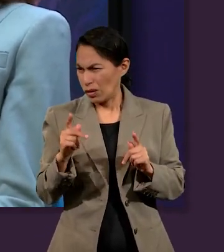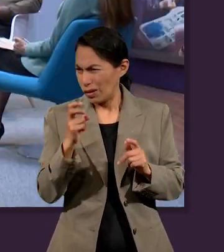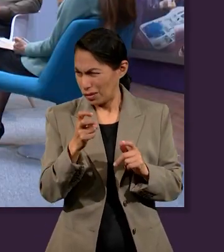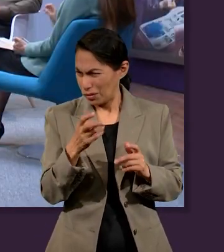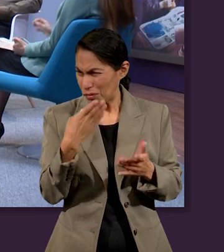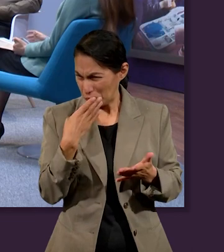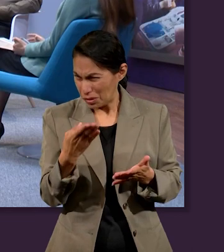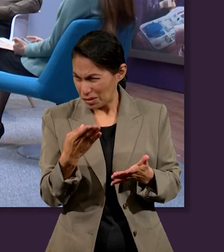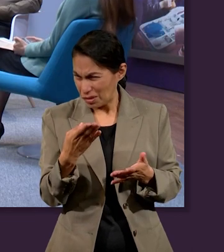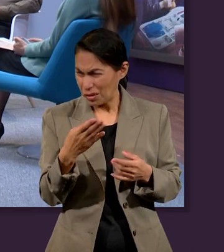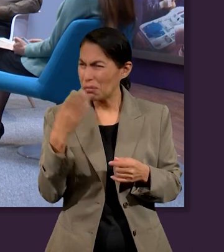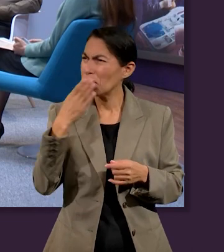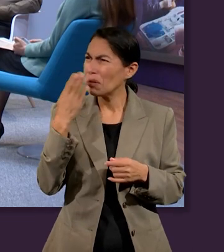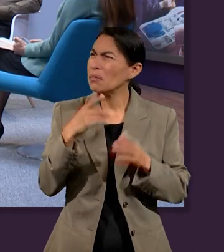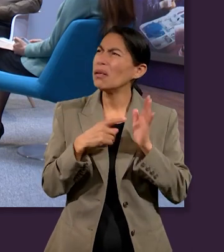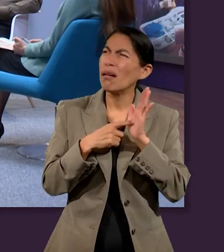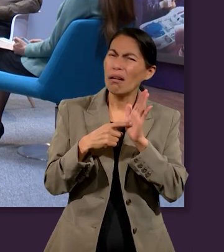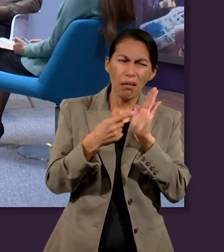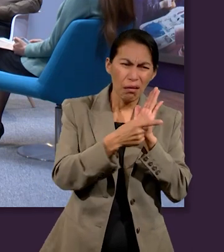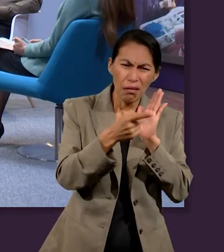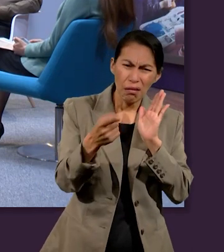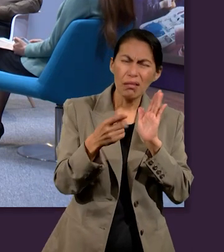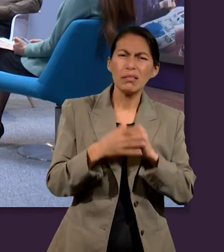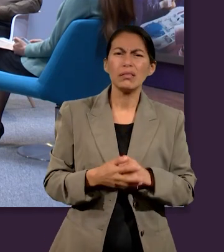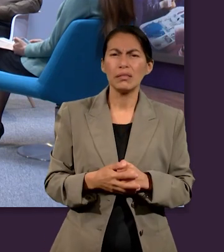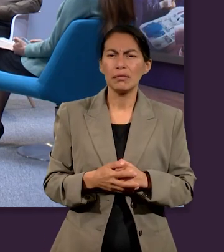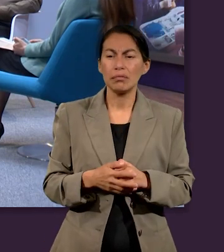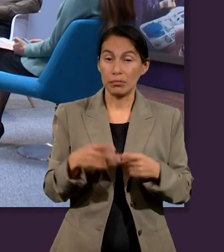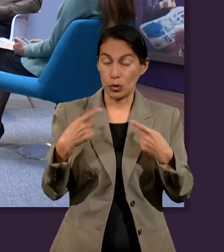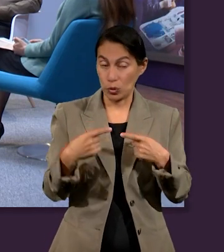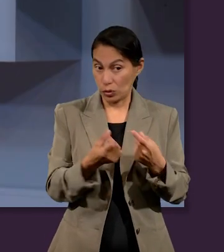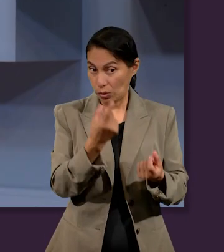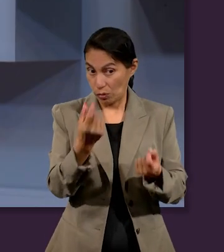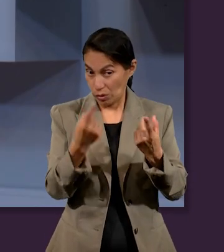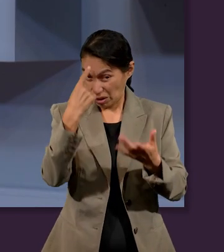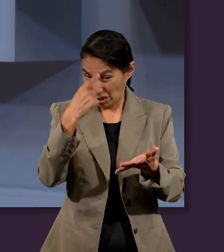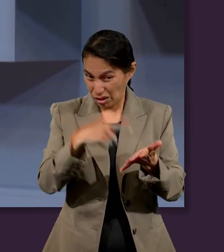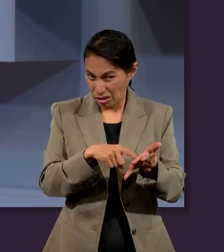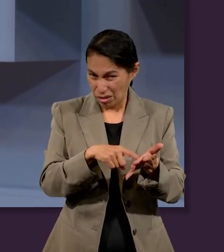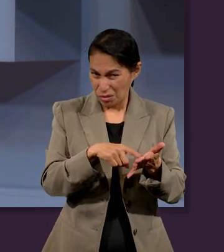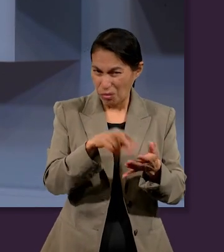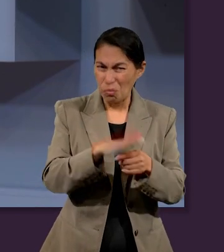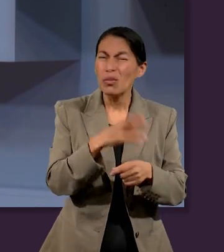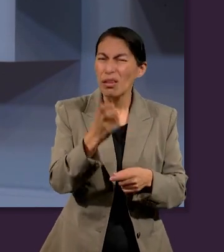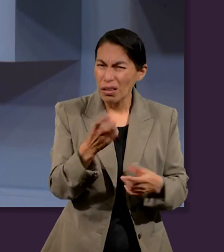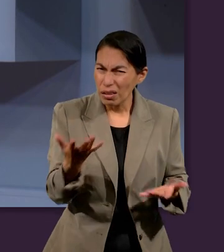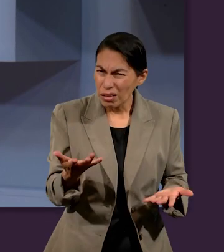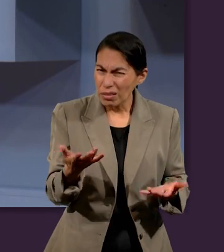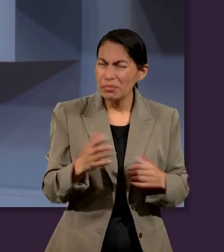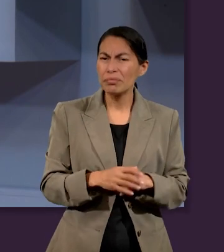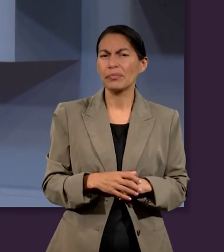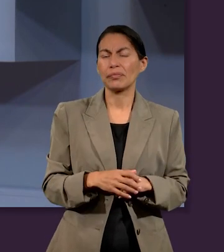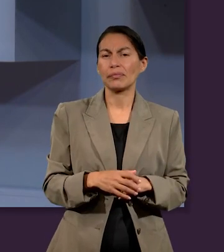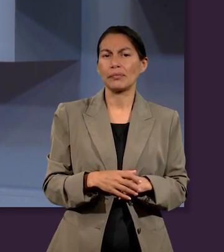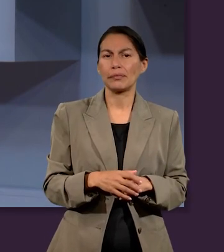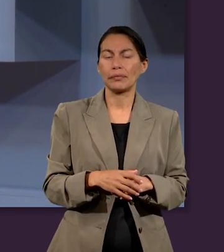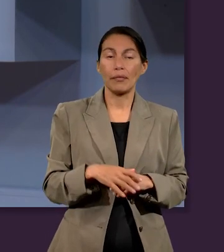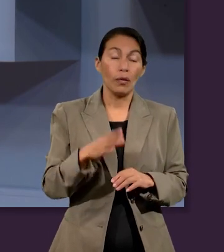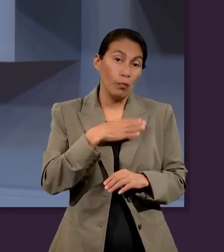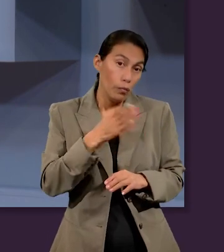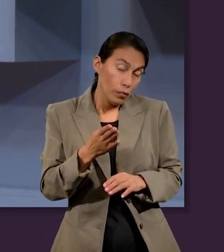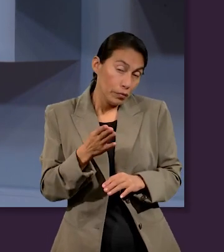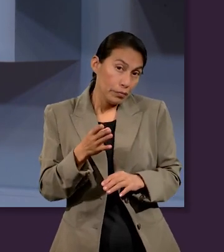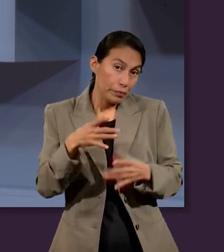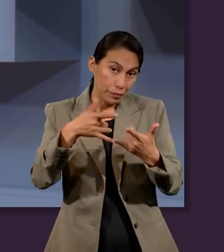vivos allí en ese momento. Pero, ¿será que existe algo bíblico? Porque esas personas